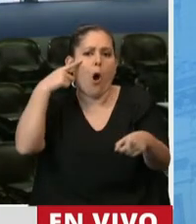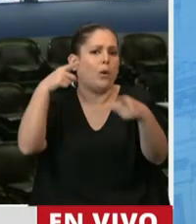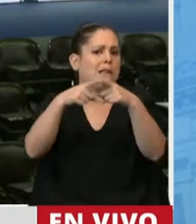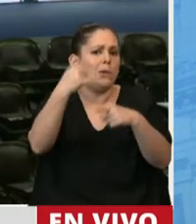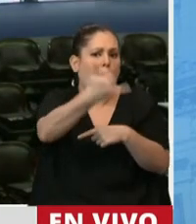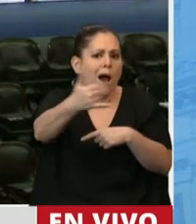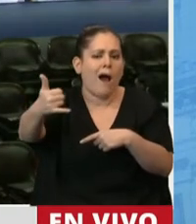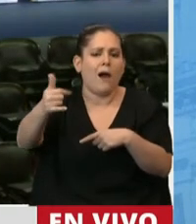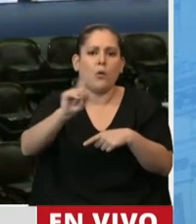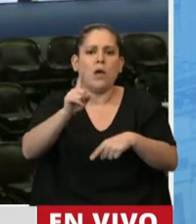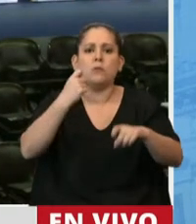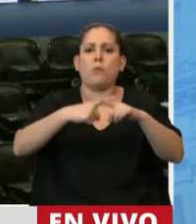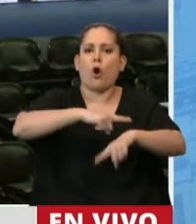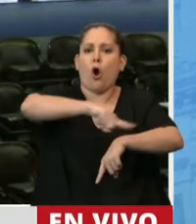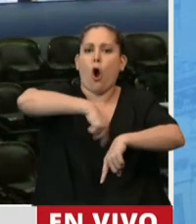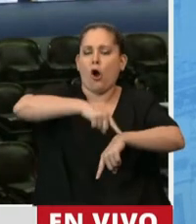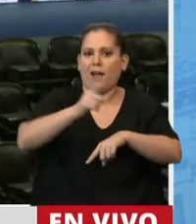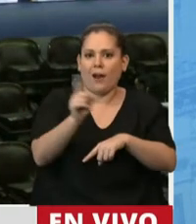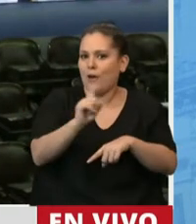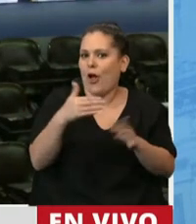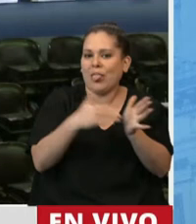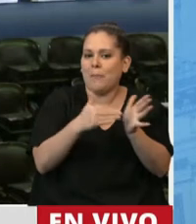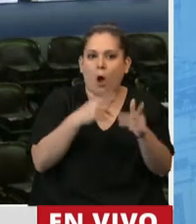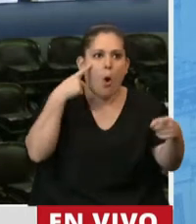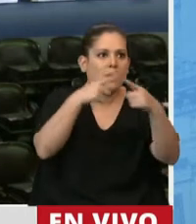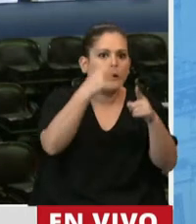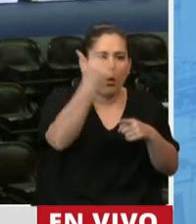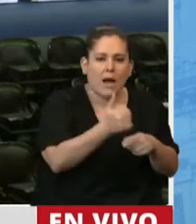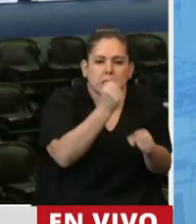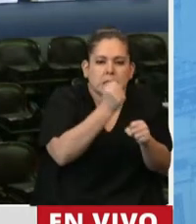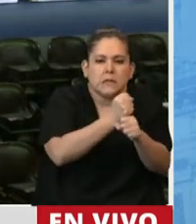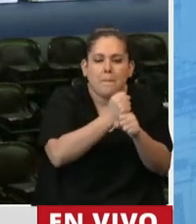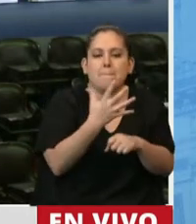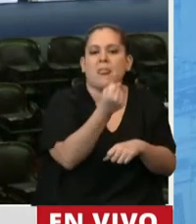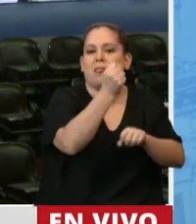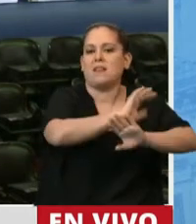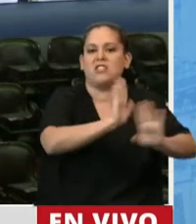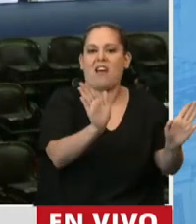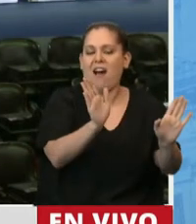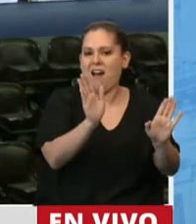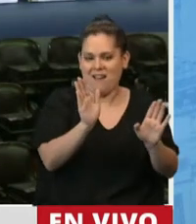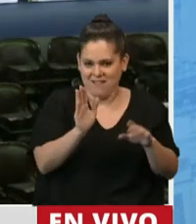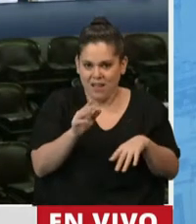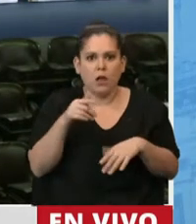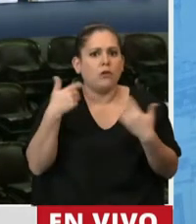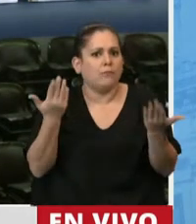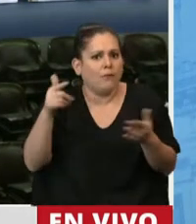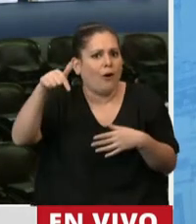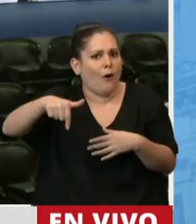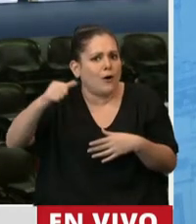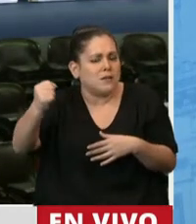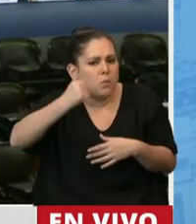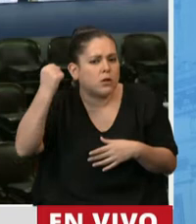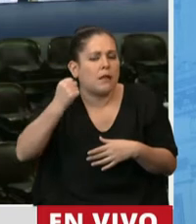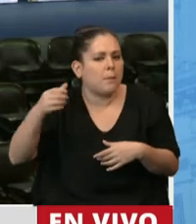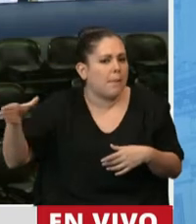no trabajan por cantidad de horas, es totalmente diferente la modalidad y hoy son importantísimos sobre todo, no